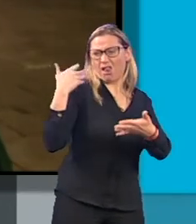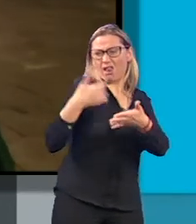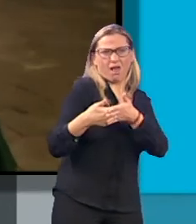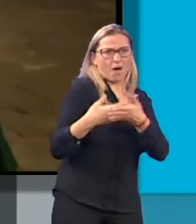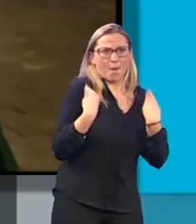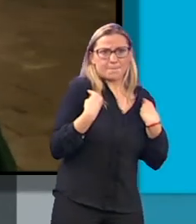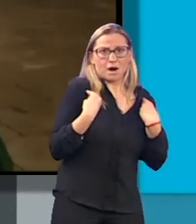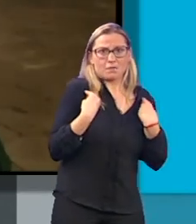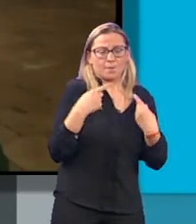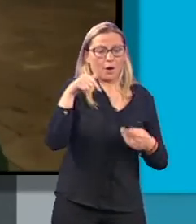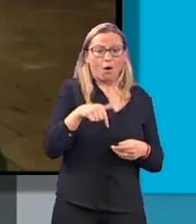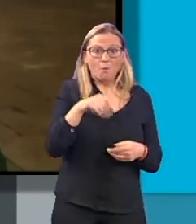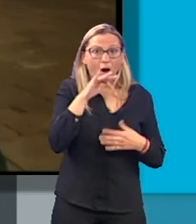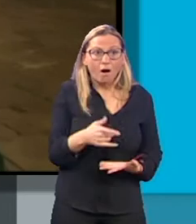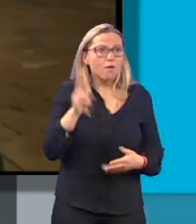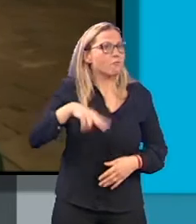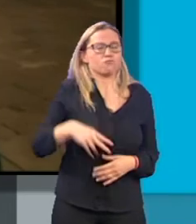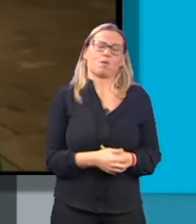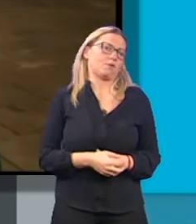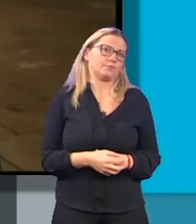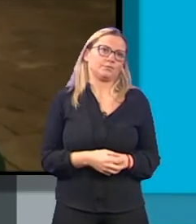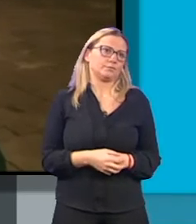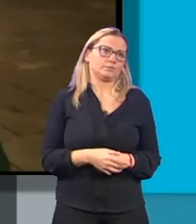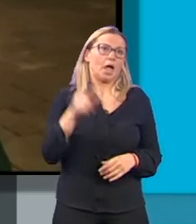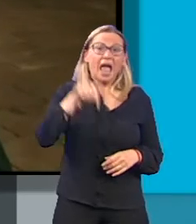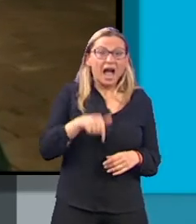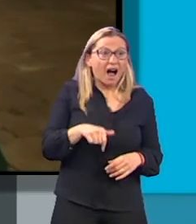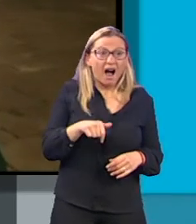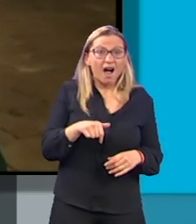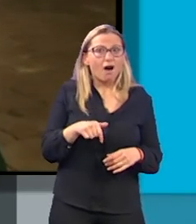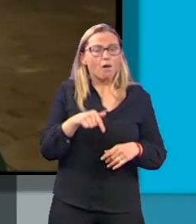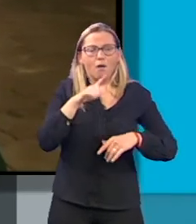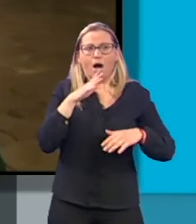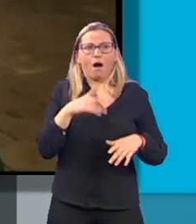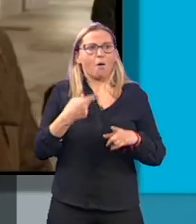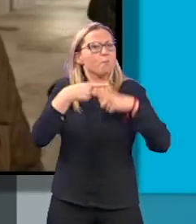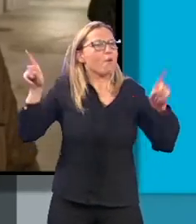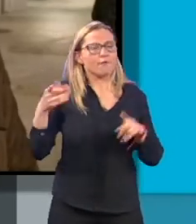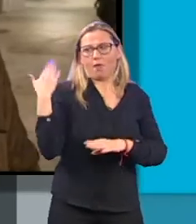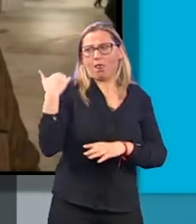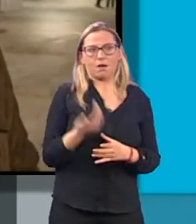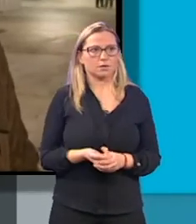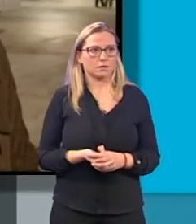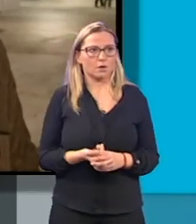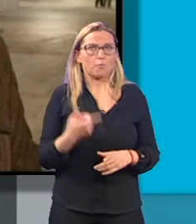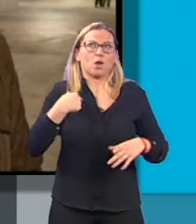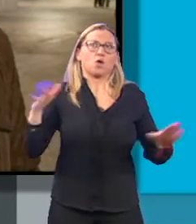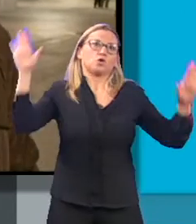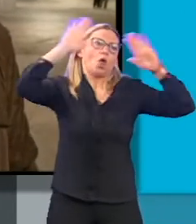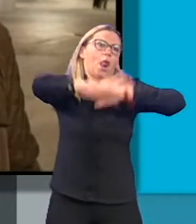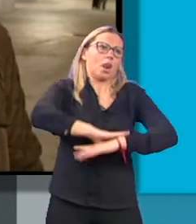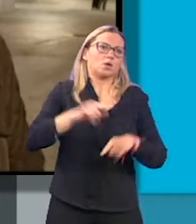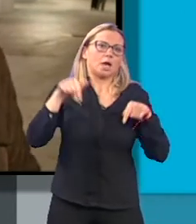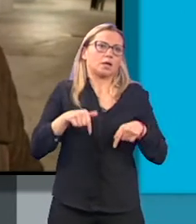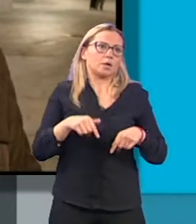pero como esta vez, no, no. Sí, esta vez ha sido muy diferente a los demás. No creo que estemos toda la noche, vamos a